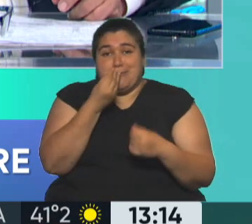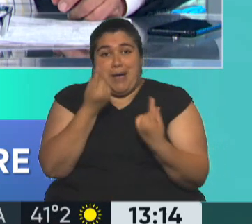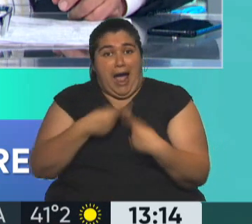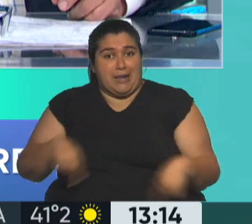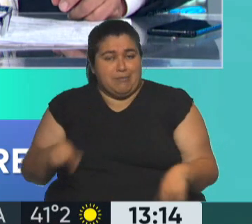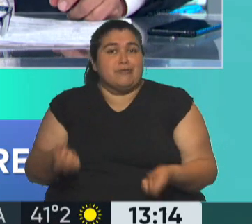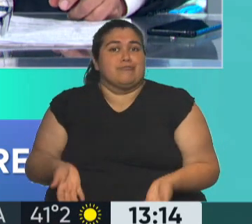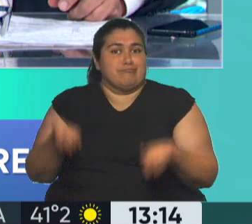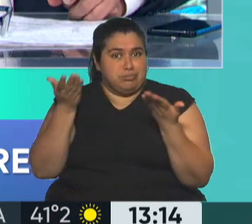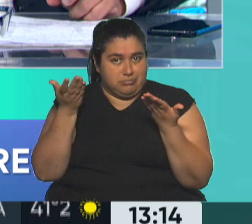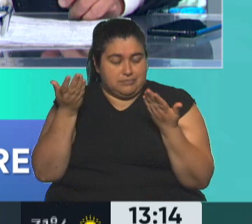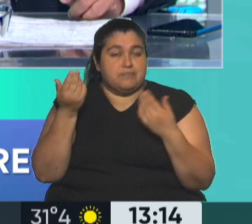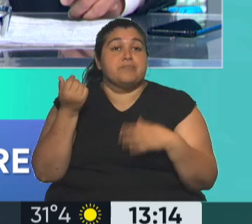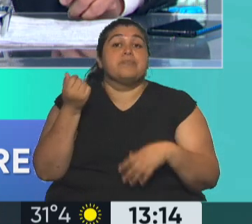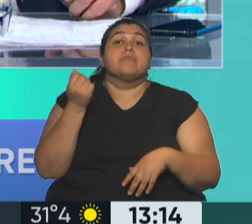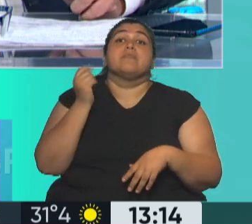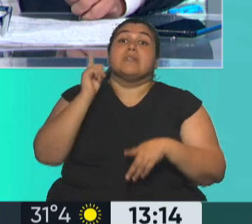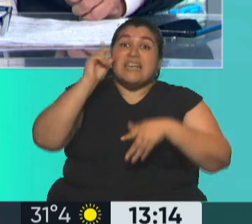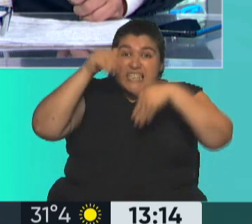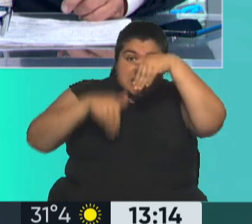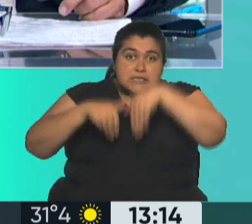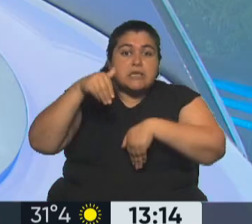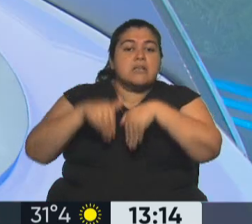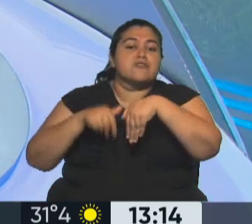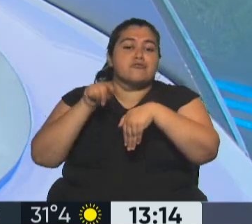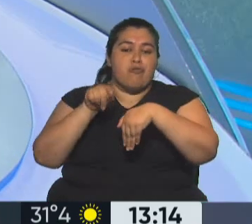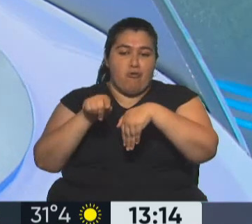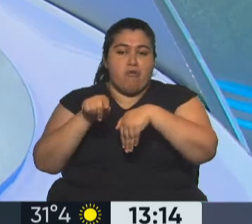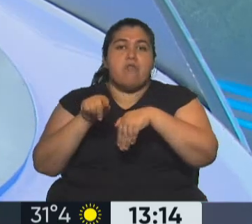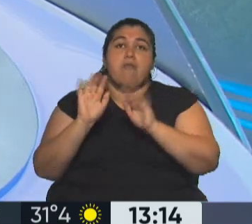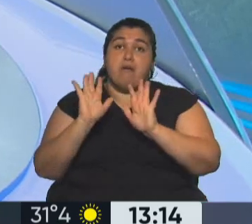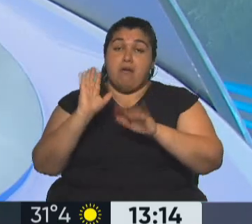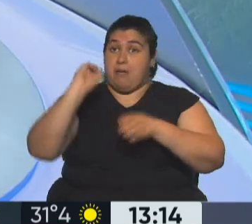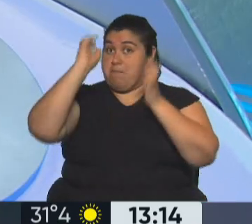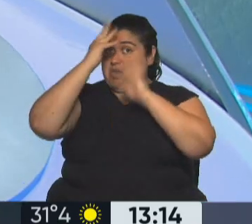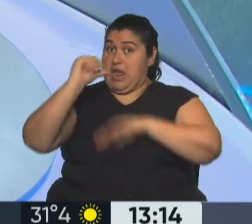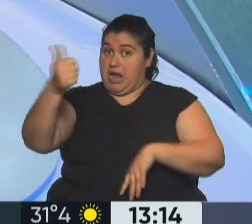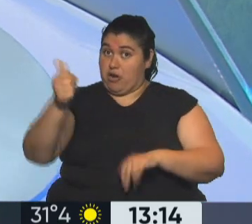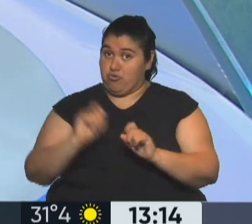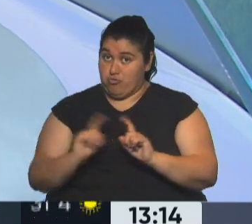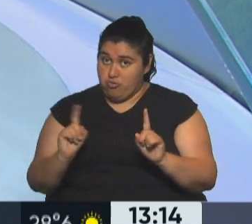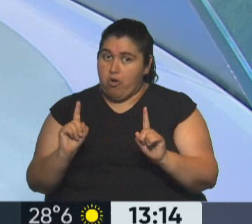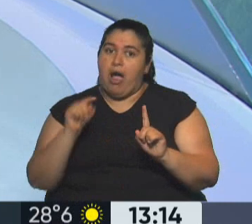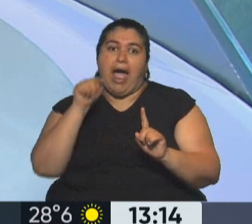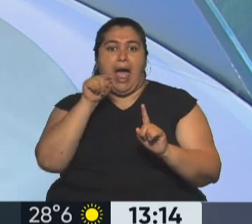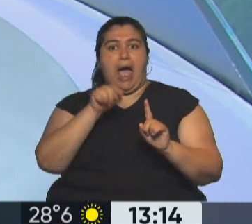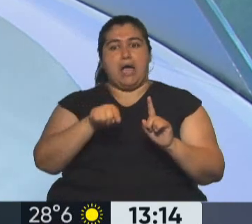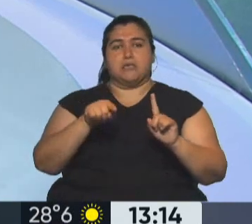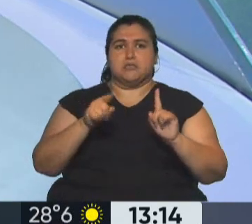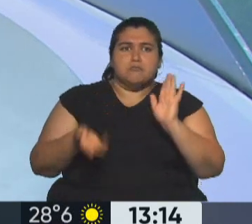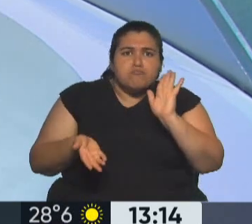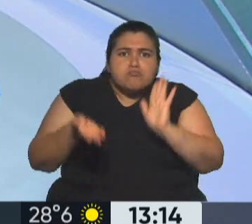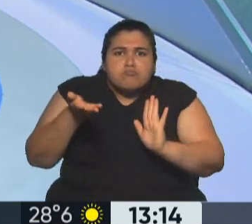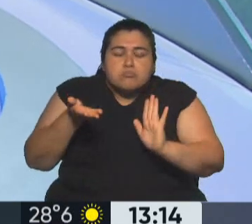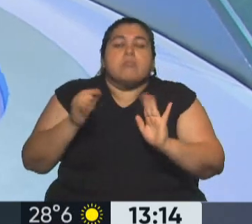Posteriormente, los resultados de las elecciones, al no ganar mil ahí, un poco desinfló esa expectativa que se